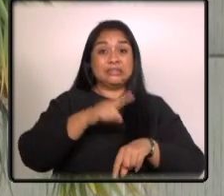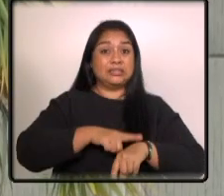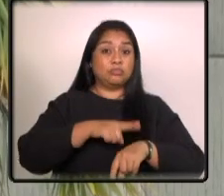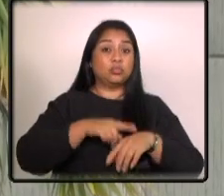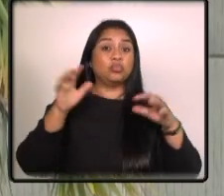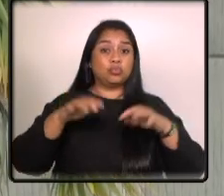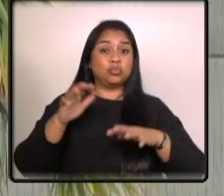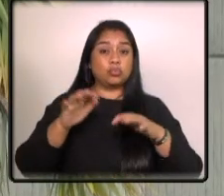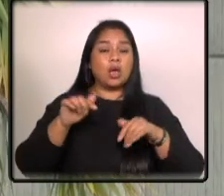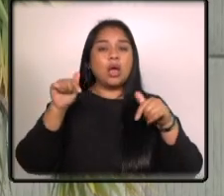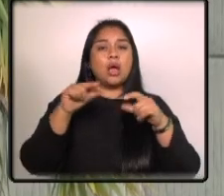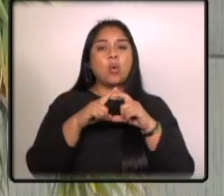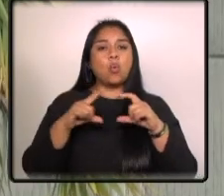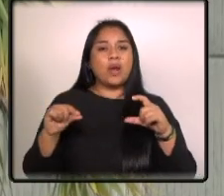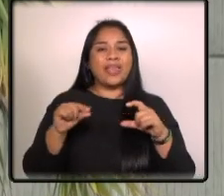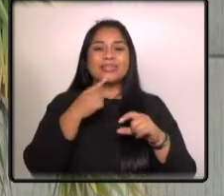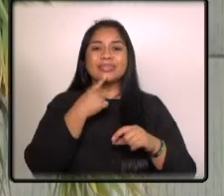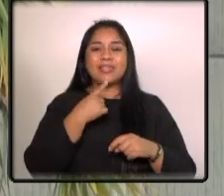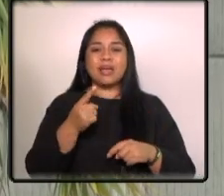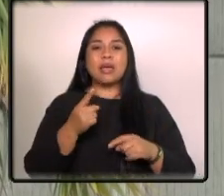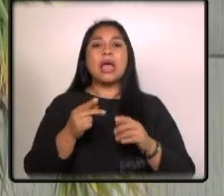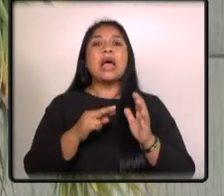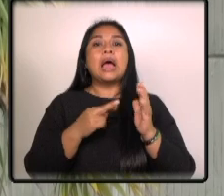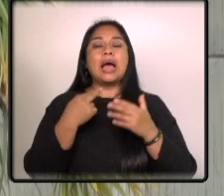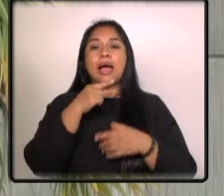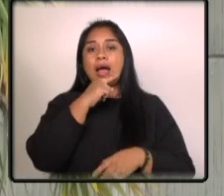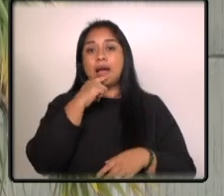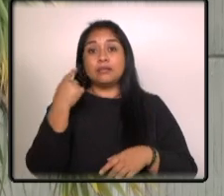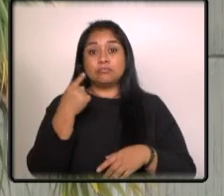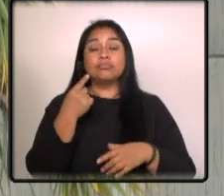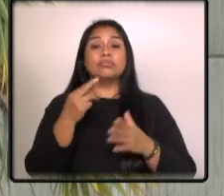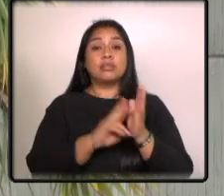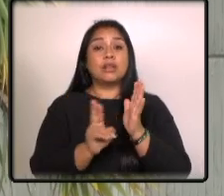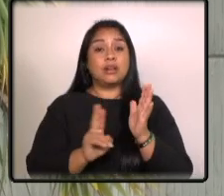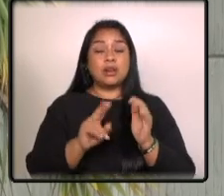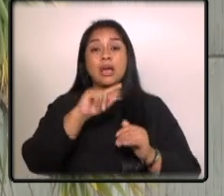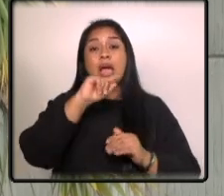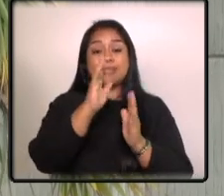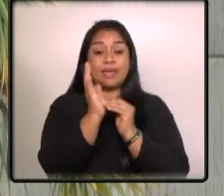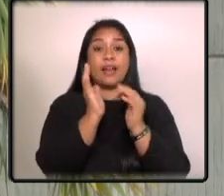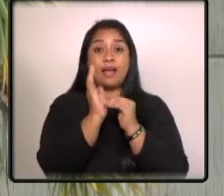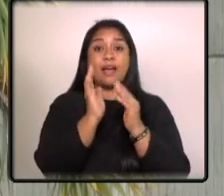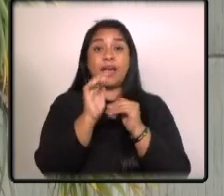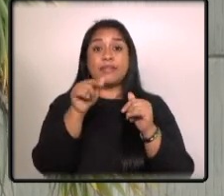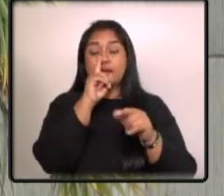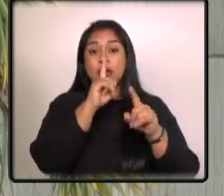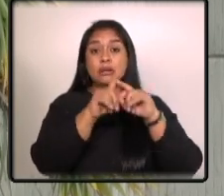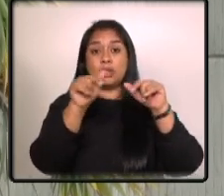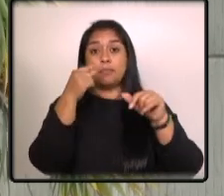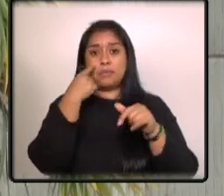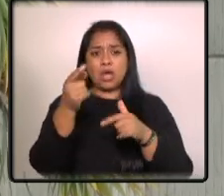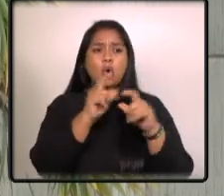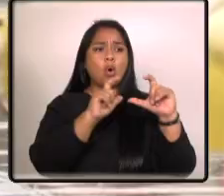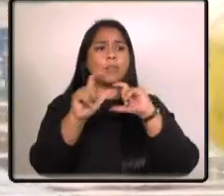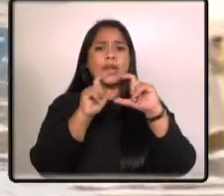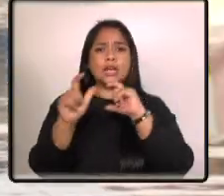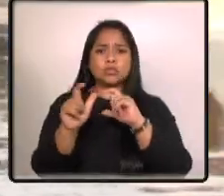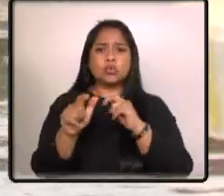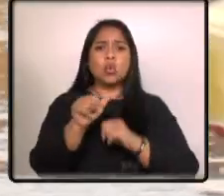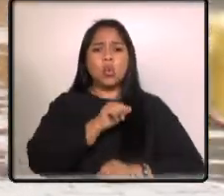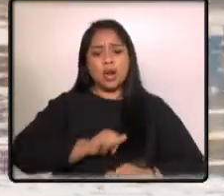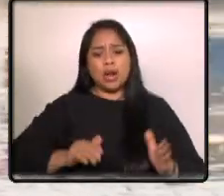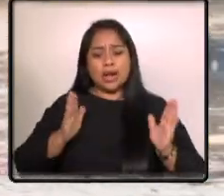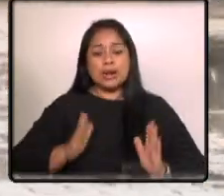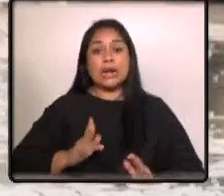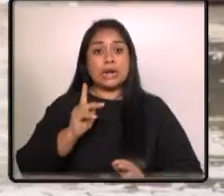lluvias la conred se declaró en alerta anaranjada institucional y en comunicación constante con alcaldes y gobernadores